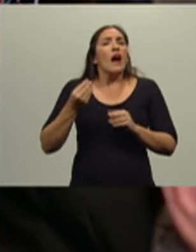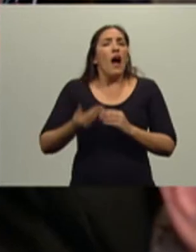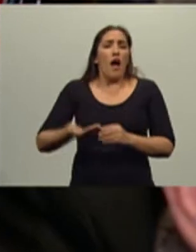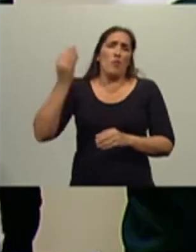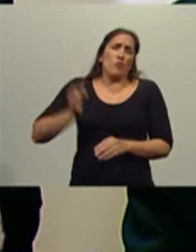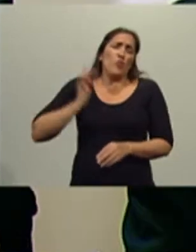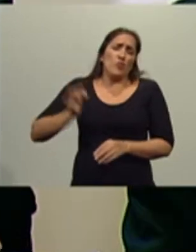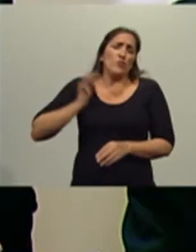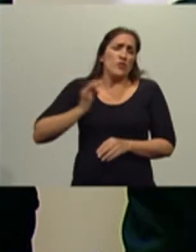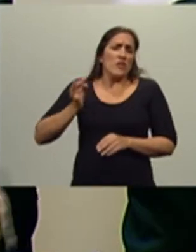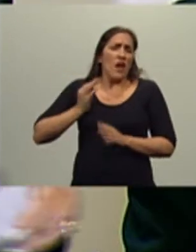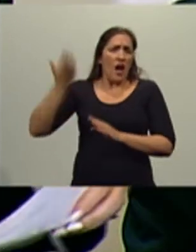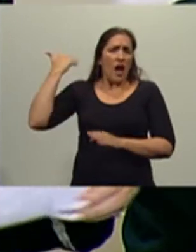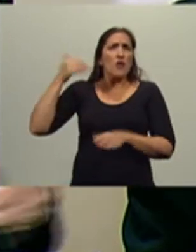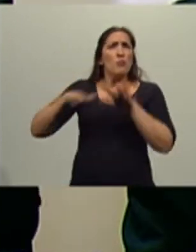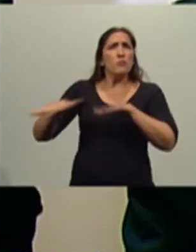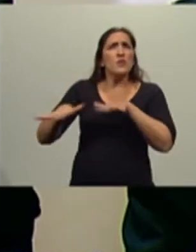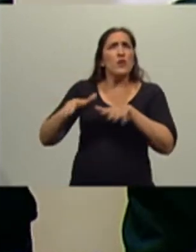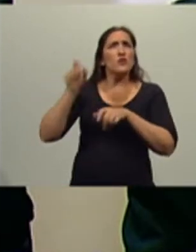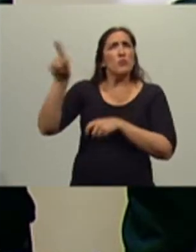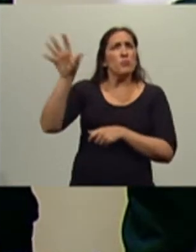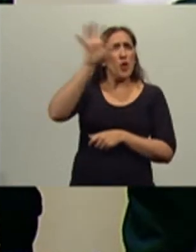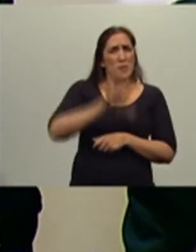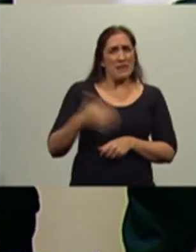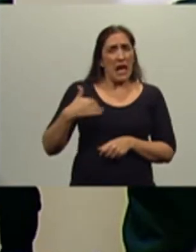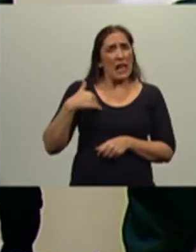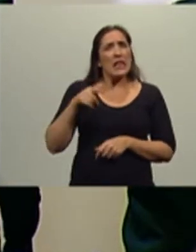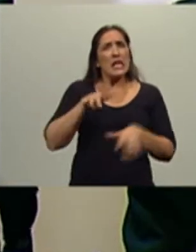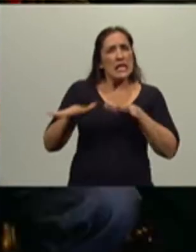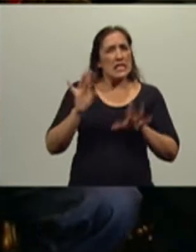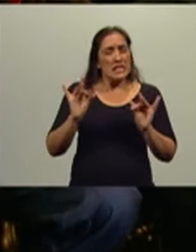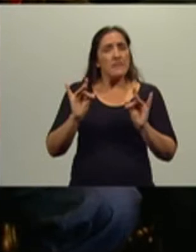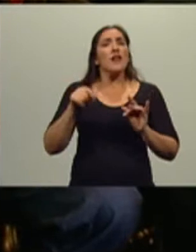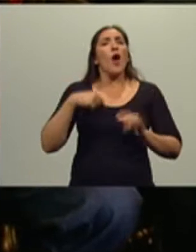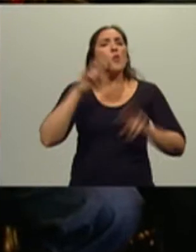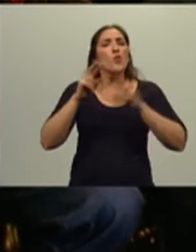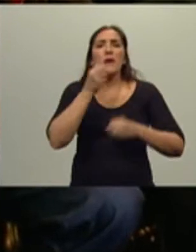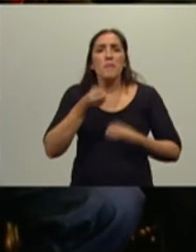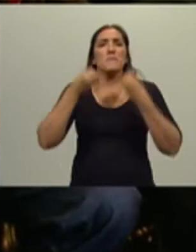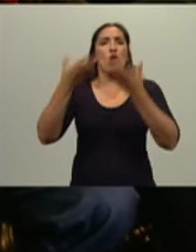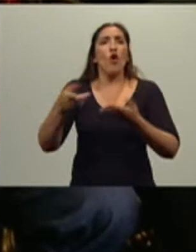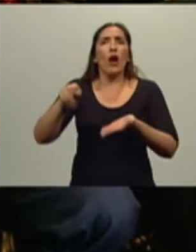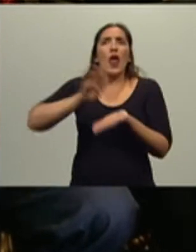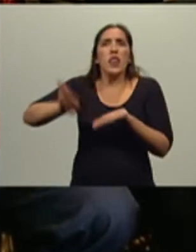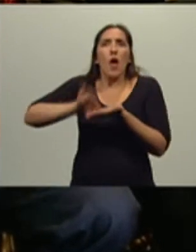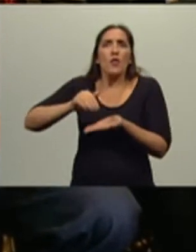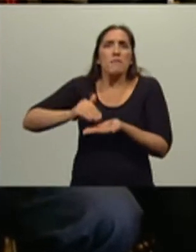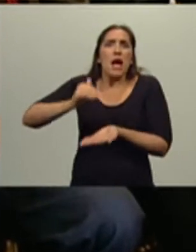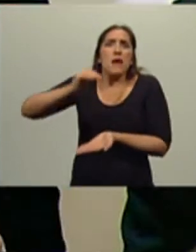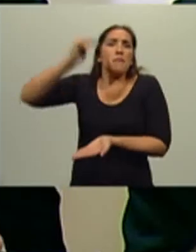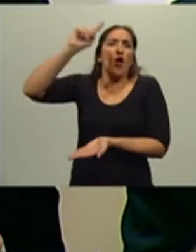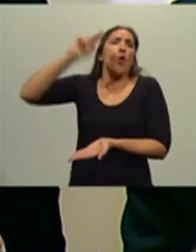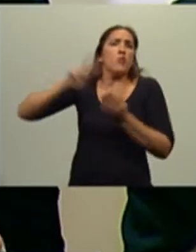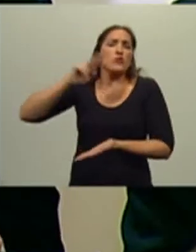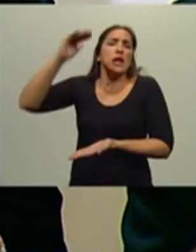durante muchísimo tiempo en las provincias argentinas y mejorar el posicionamiento de endeudamiento de las mismas que les